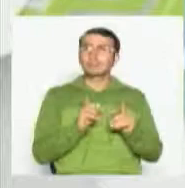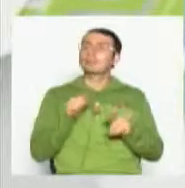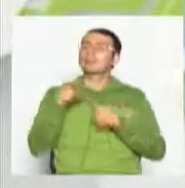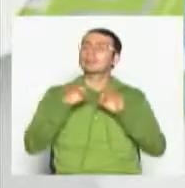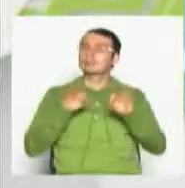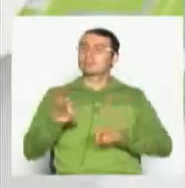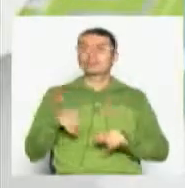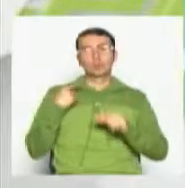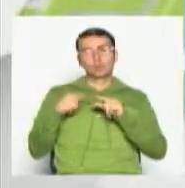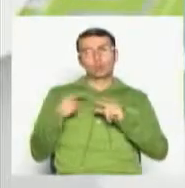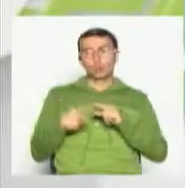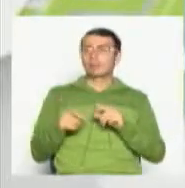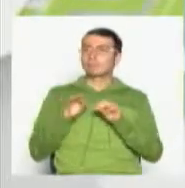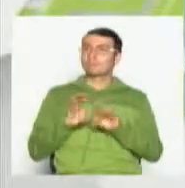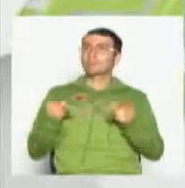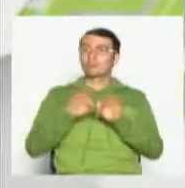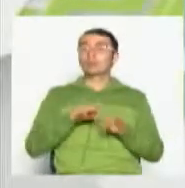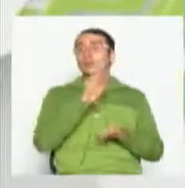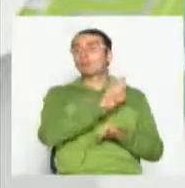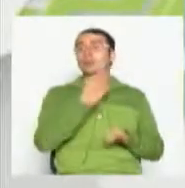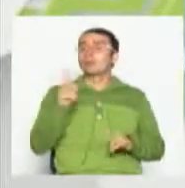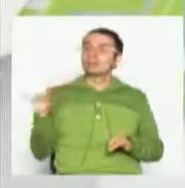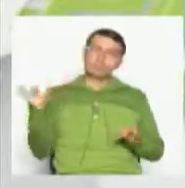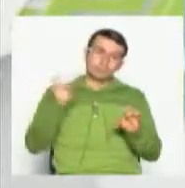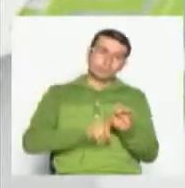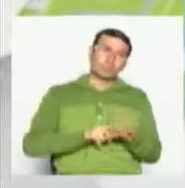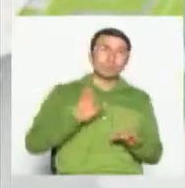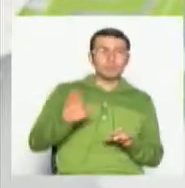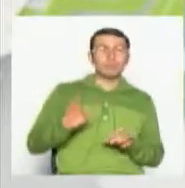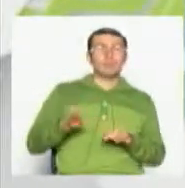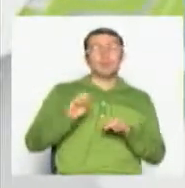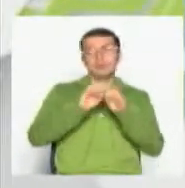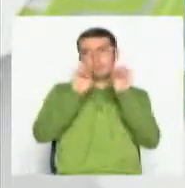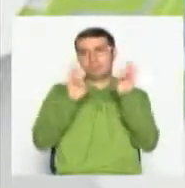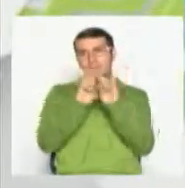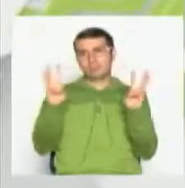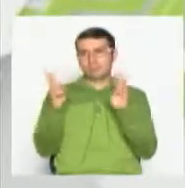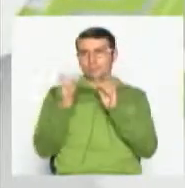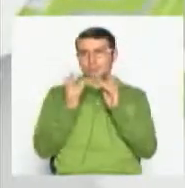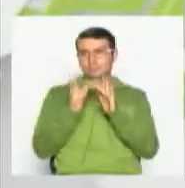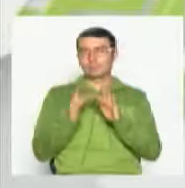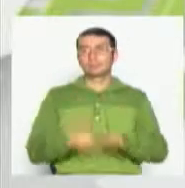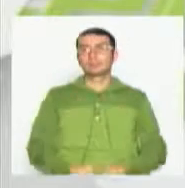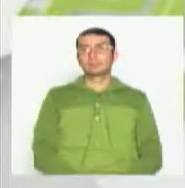esos correos electrónicos tan importantes que ustedes nos hacen llegar a nuestros sitios web de contacto.